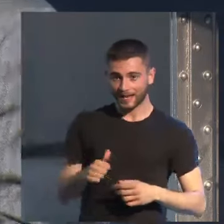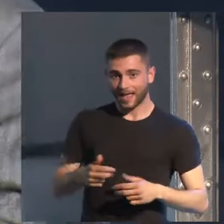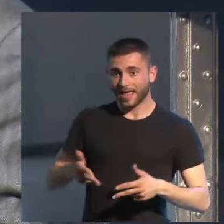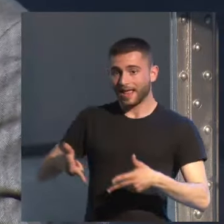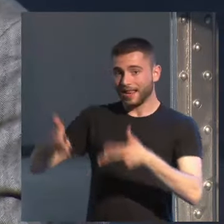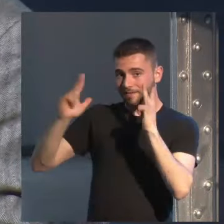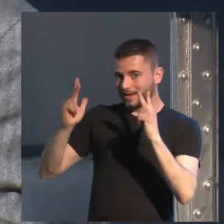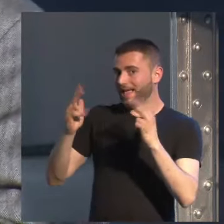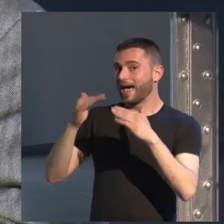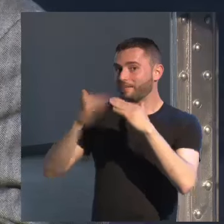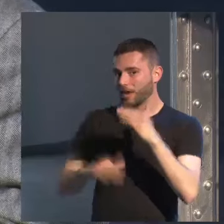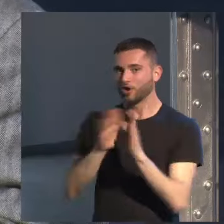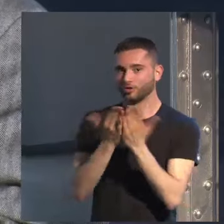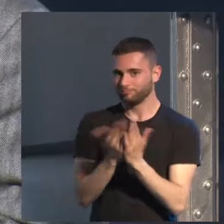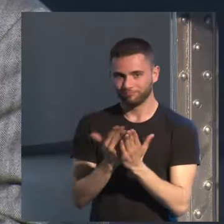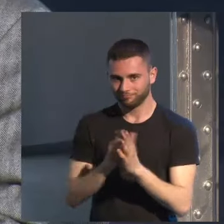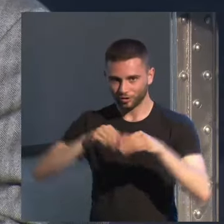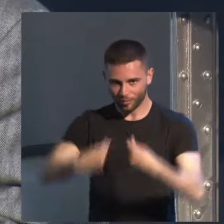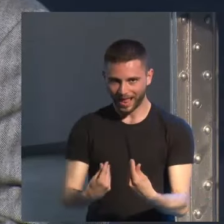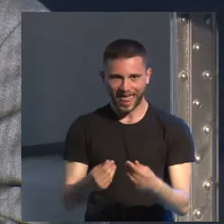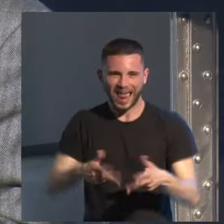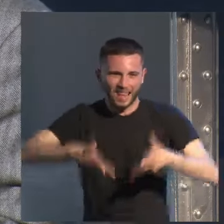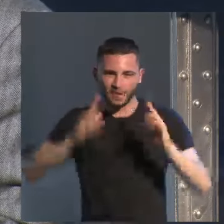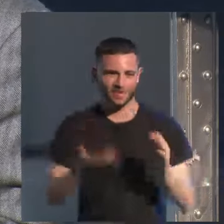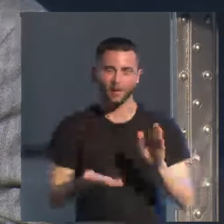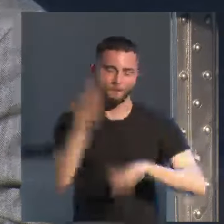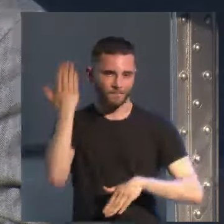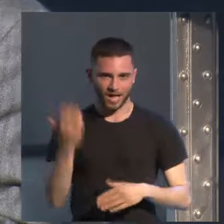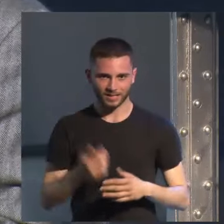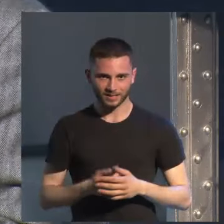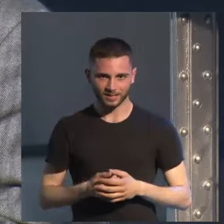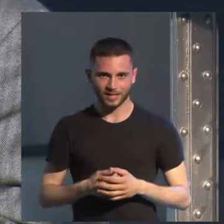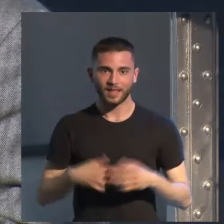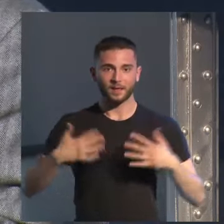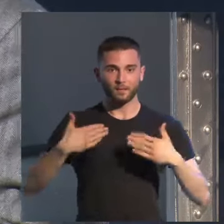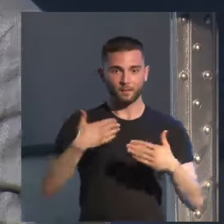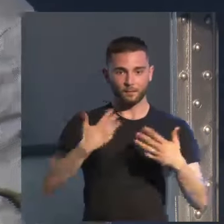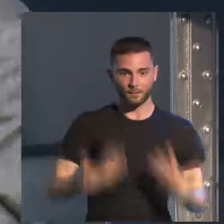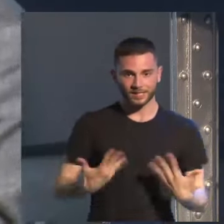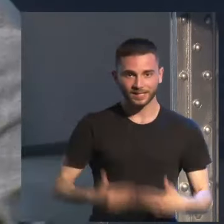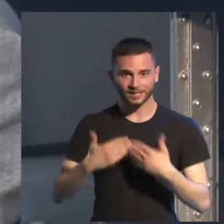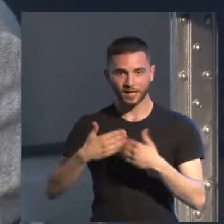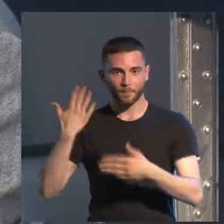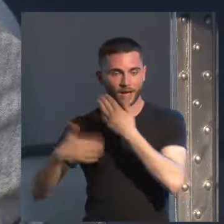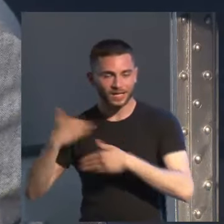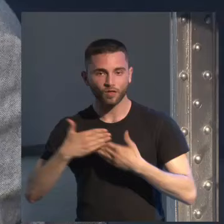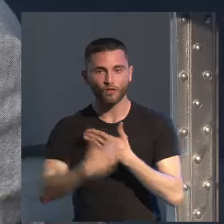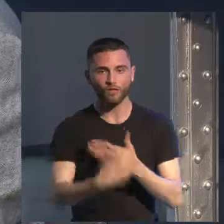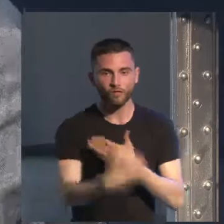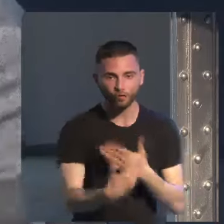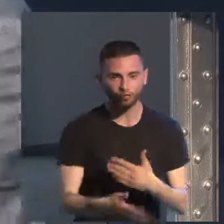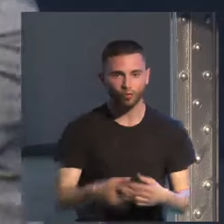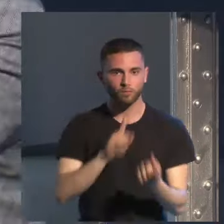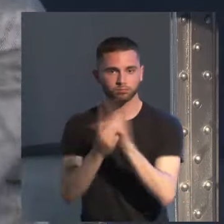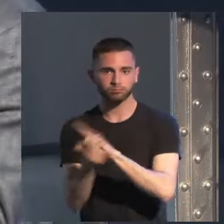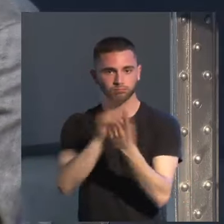novela es el reino de la libertad. Bueno, te mueves del presente al pasado, al futuro, con cambiar de tiempo verbal, ya lo